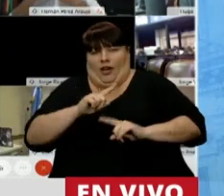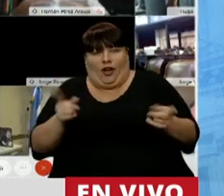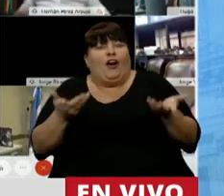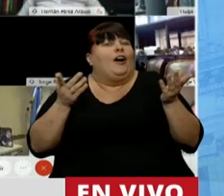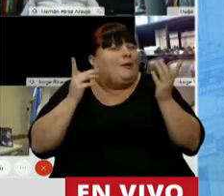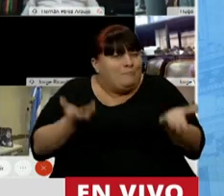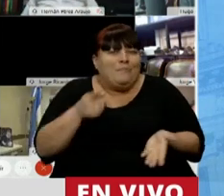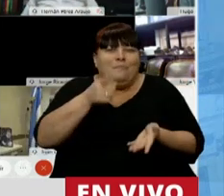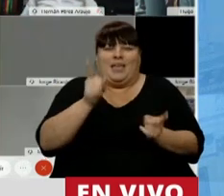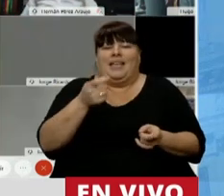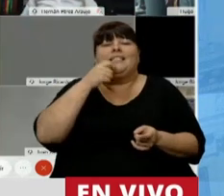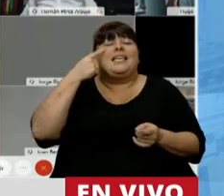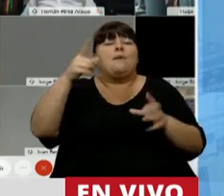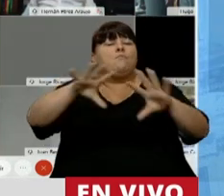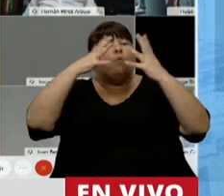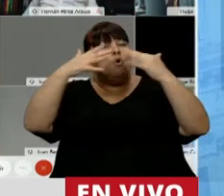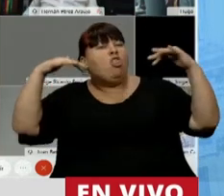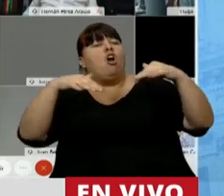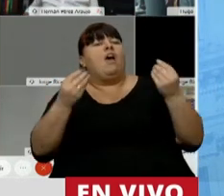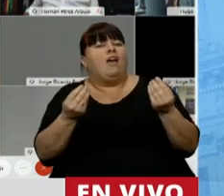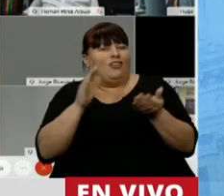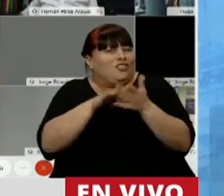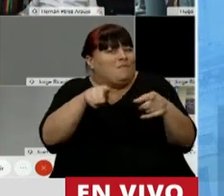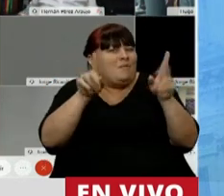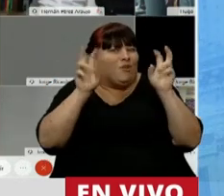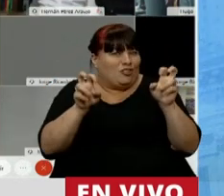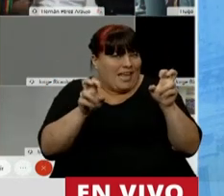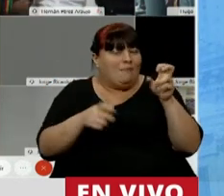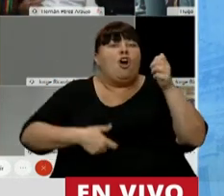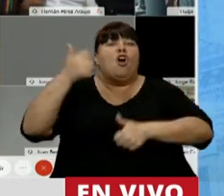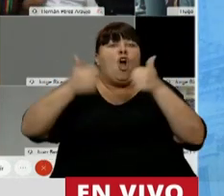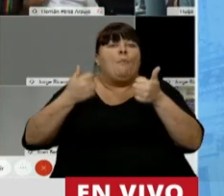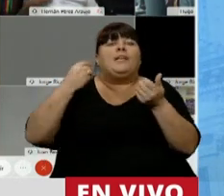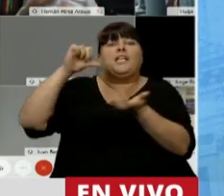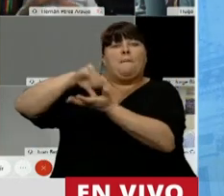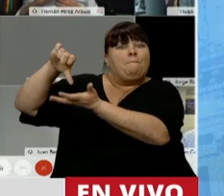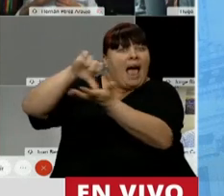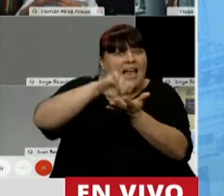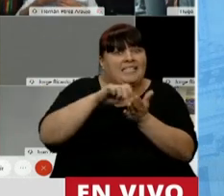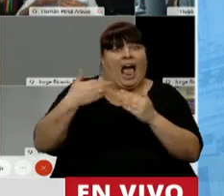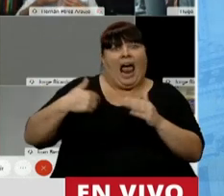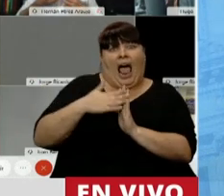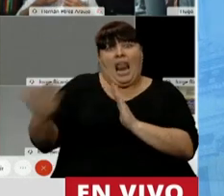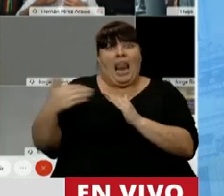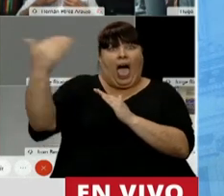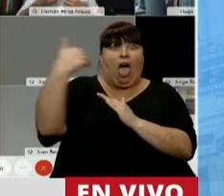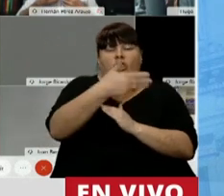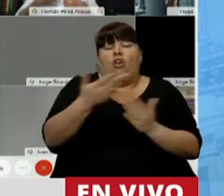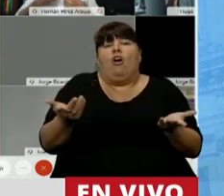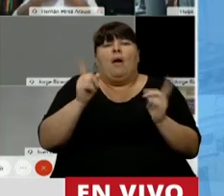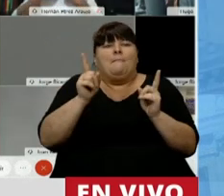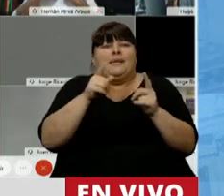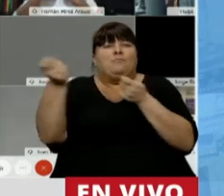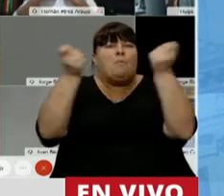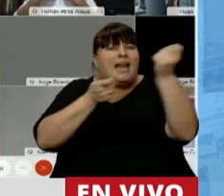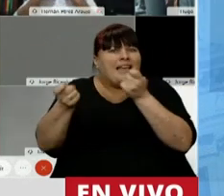eso es lo que pasa, porque lo que miran en el mundo tiene que ver con eso. Y competimos con países que limitan con nosotros, que están en